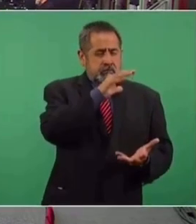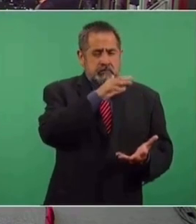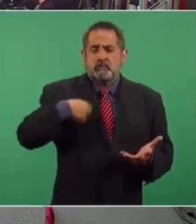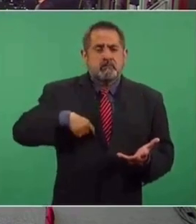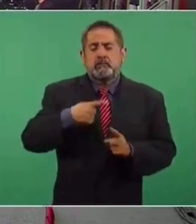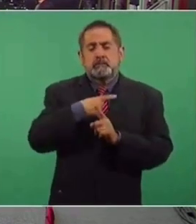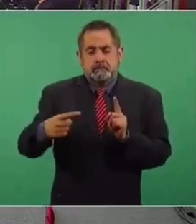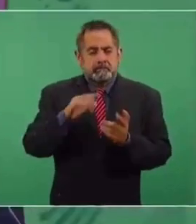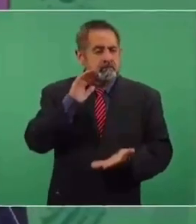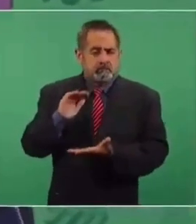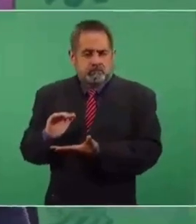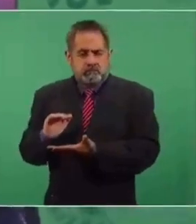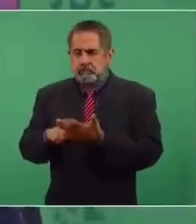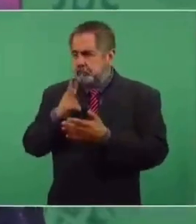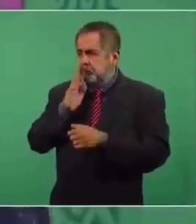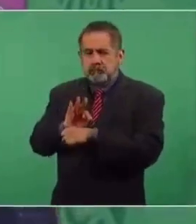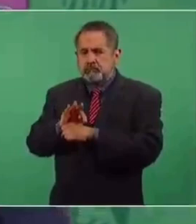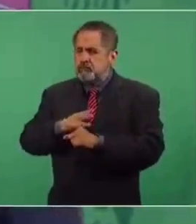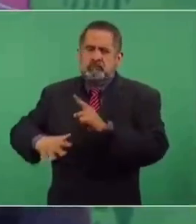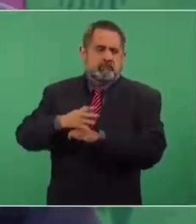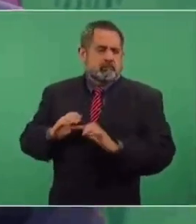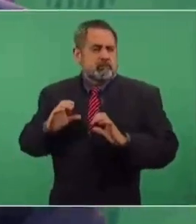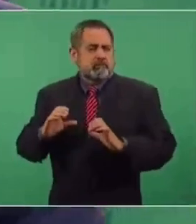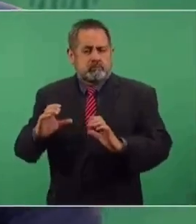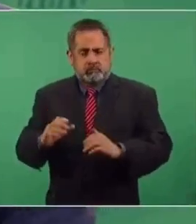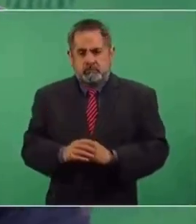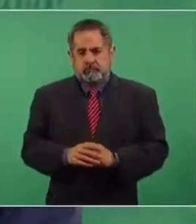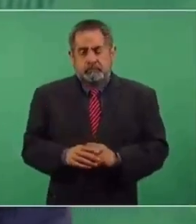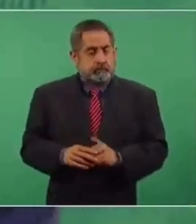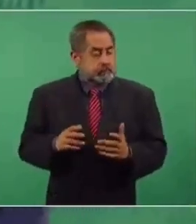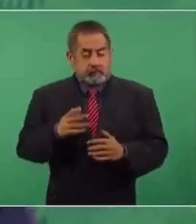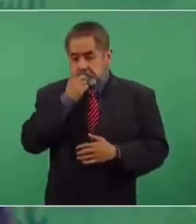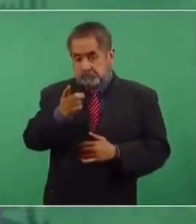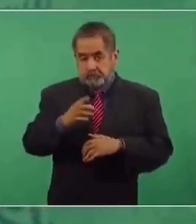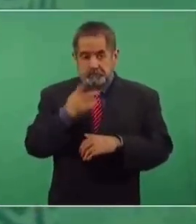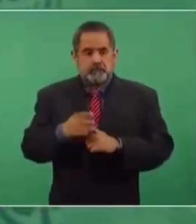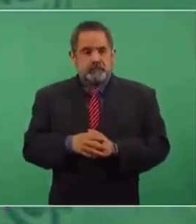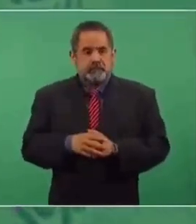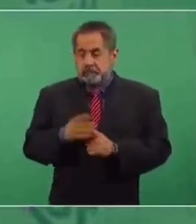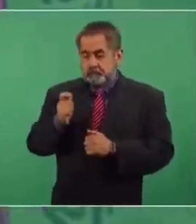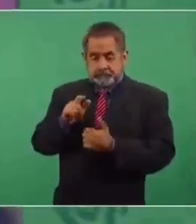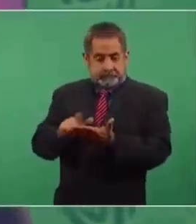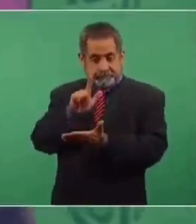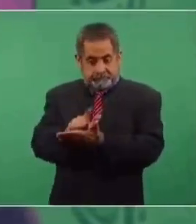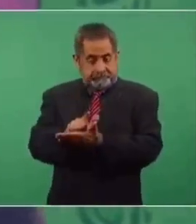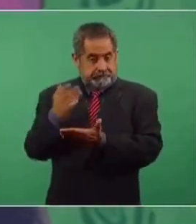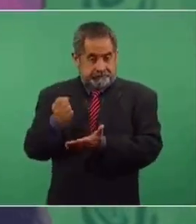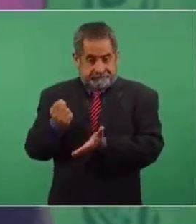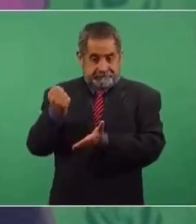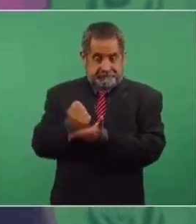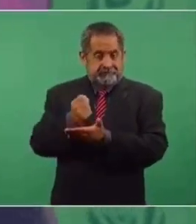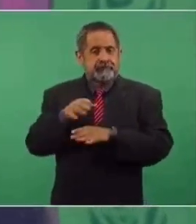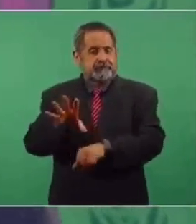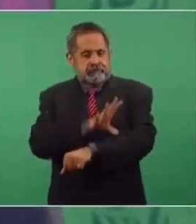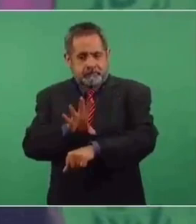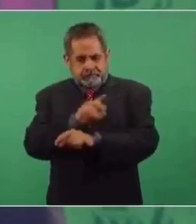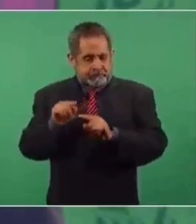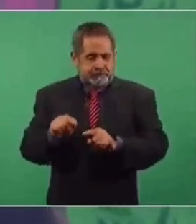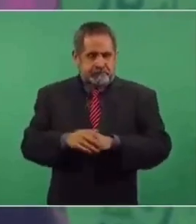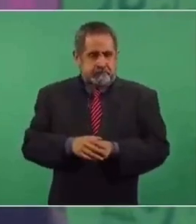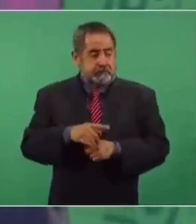con la protección del medio ambiente. Lo digo porque ahora que se aprobó la ley eléctrica